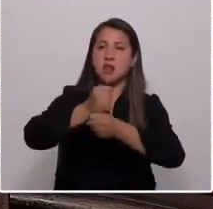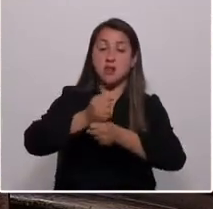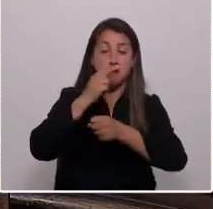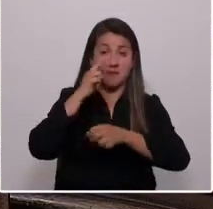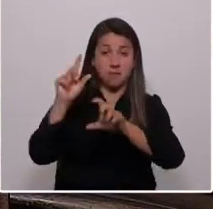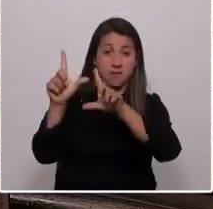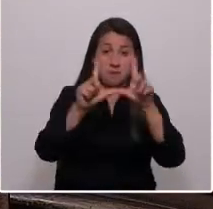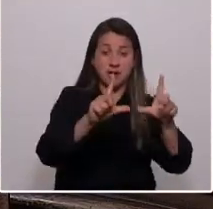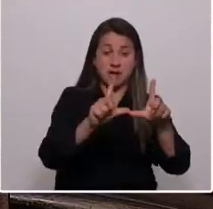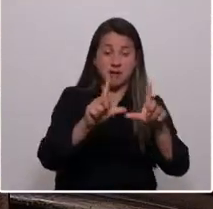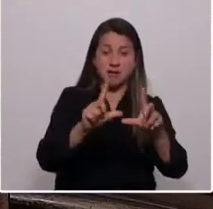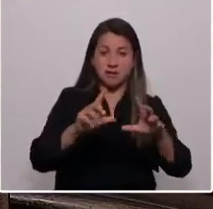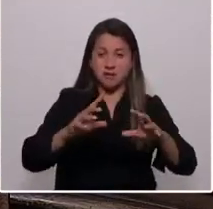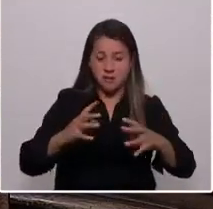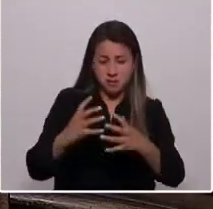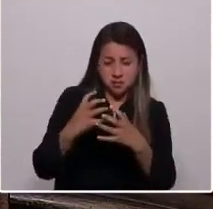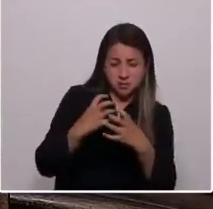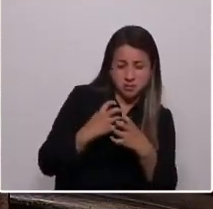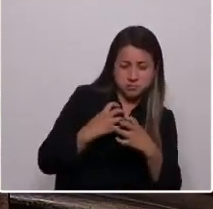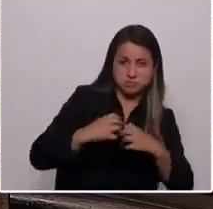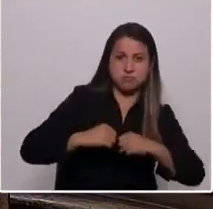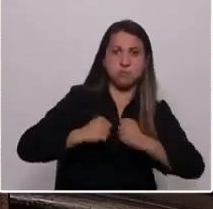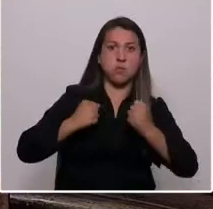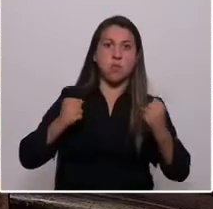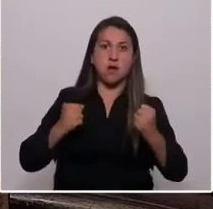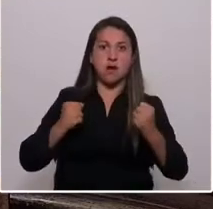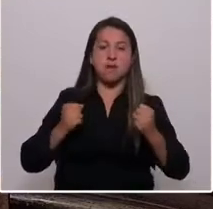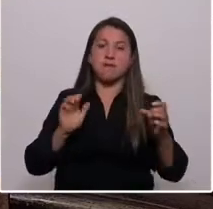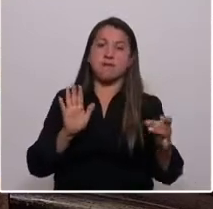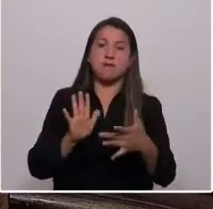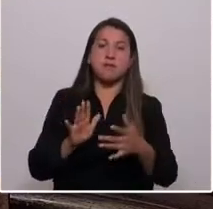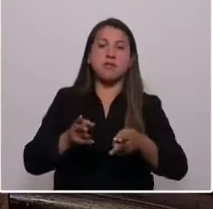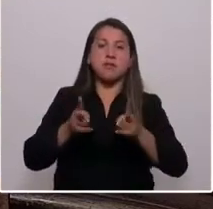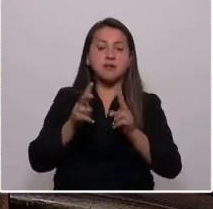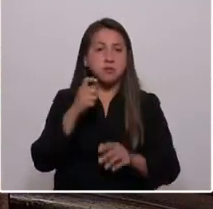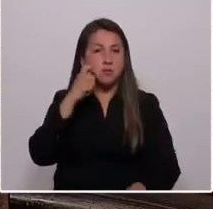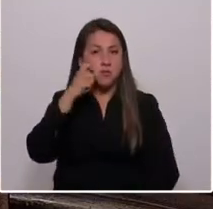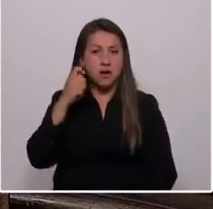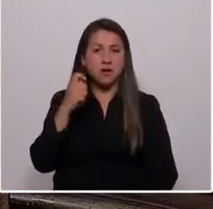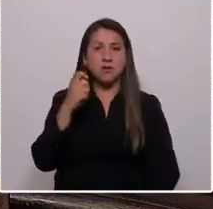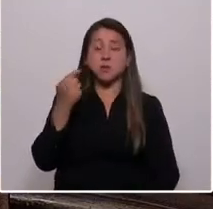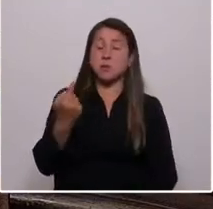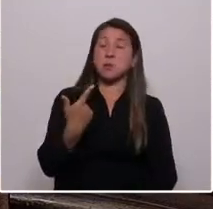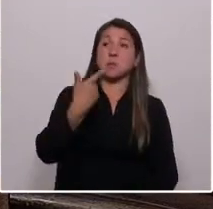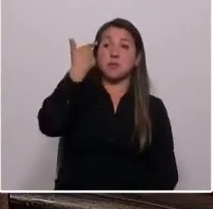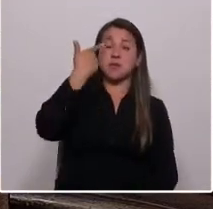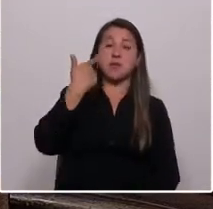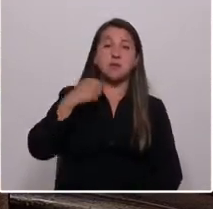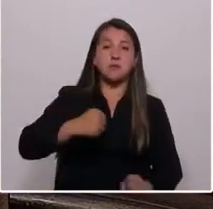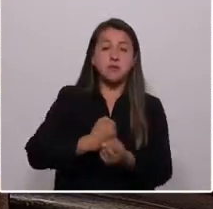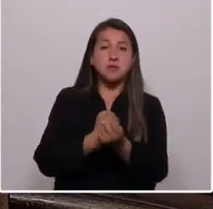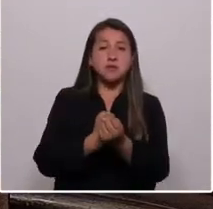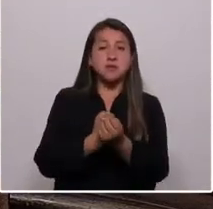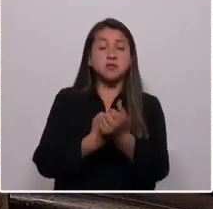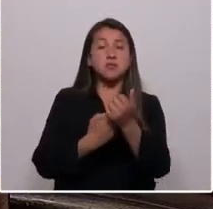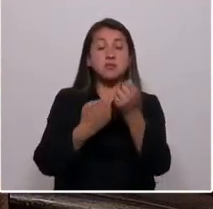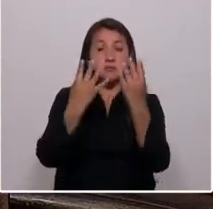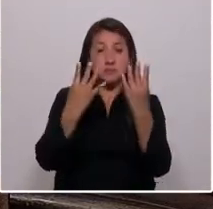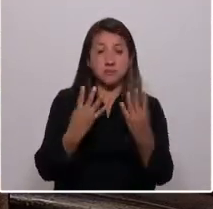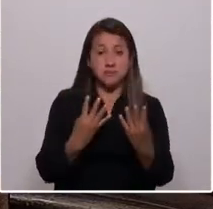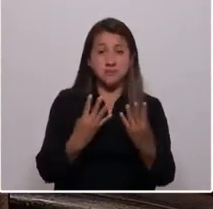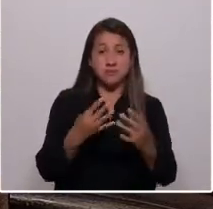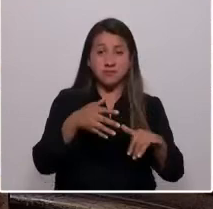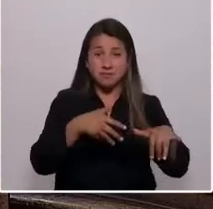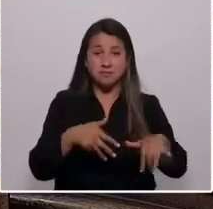levantó entre represión y fuego, violaciones a los derechos humanos, mutilaciones oculares, presos políticos de la revuelta social,